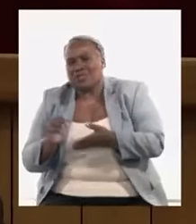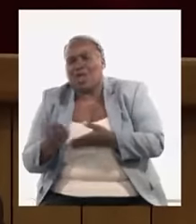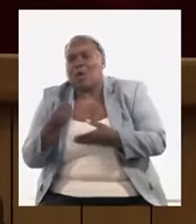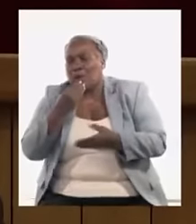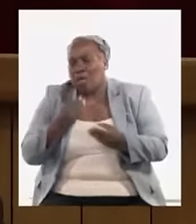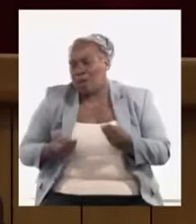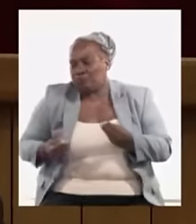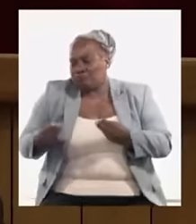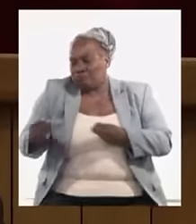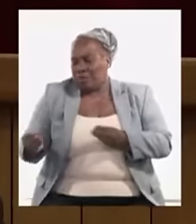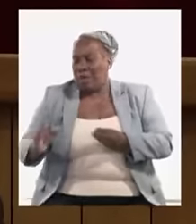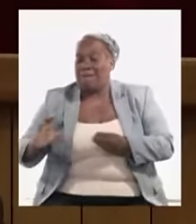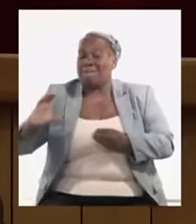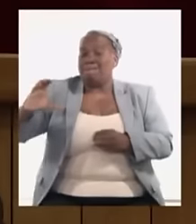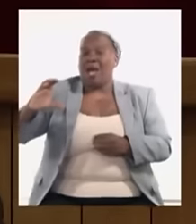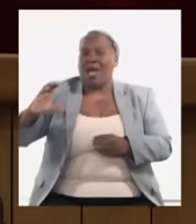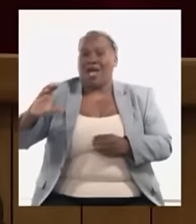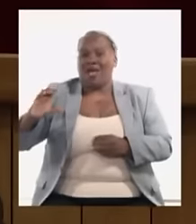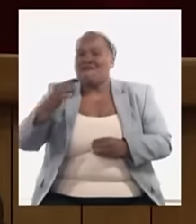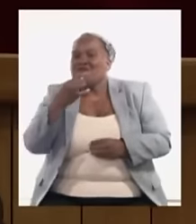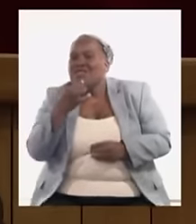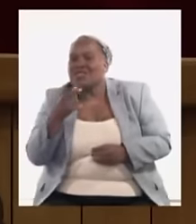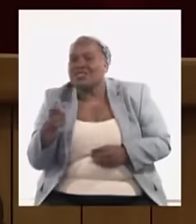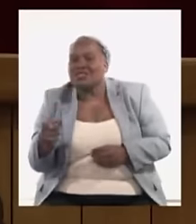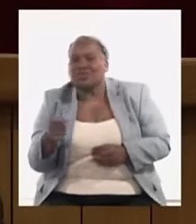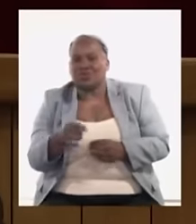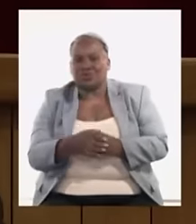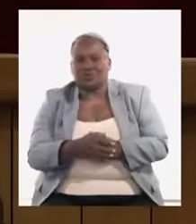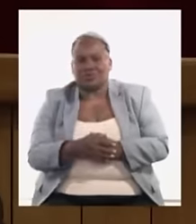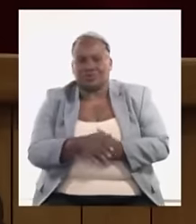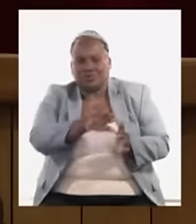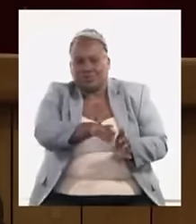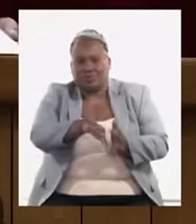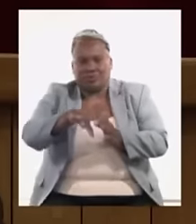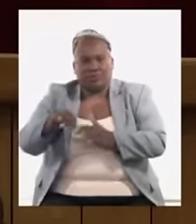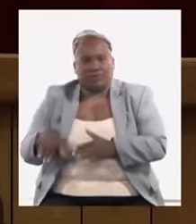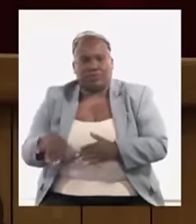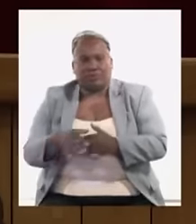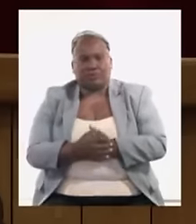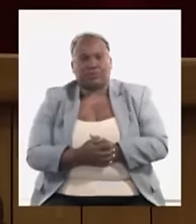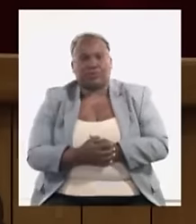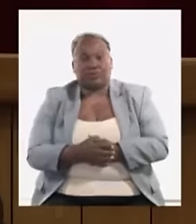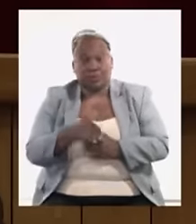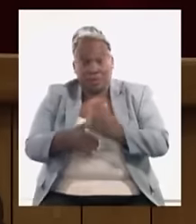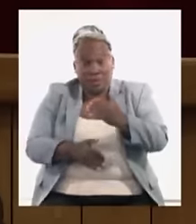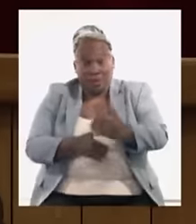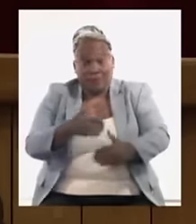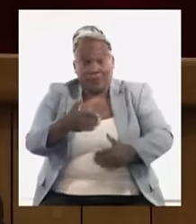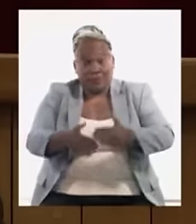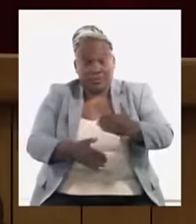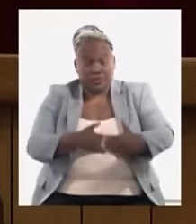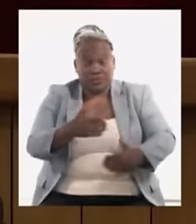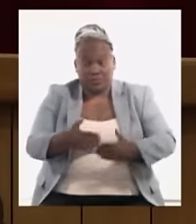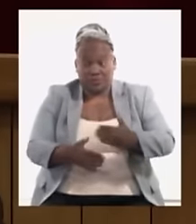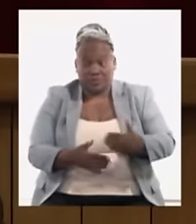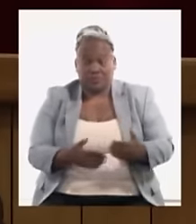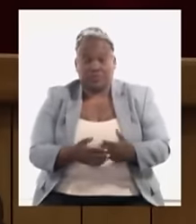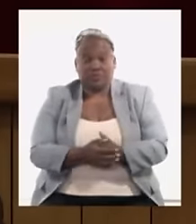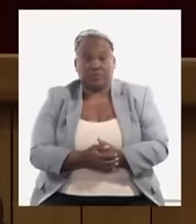a los que menos reciben por otra parte en ese proceso de